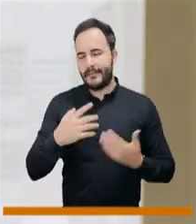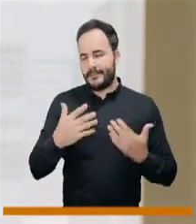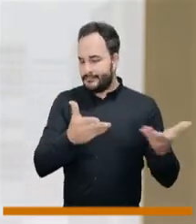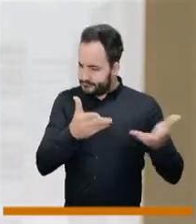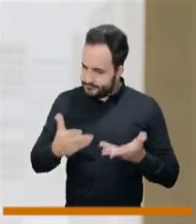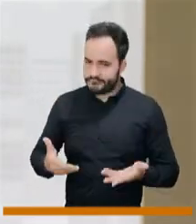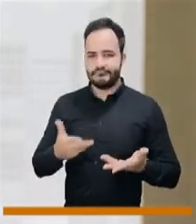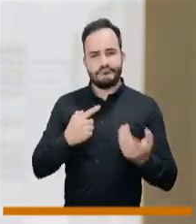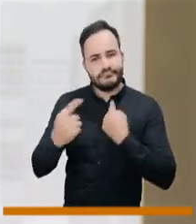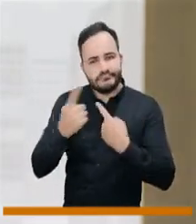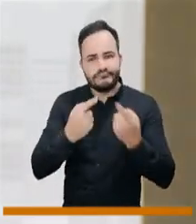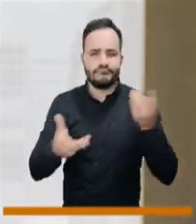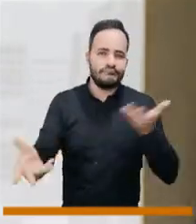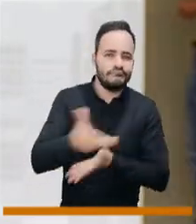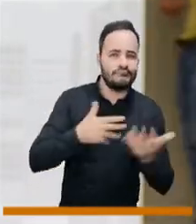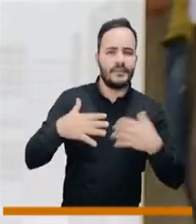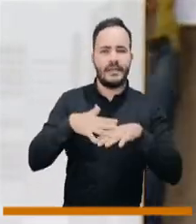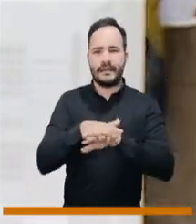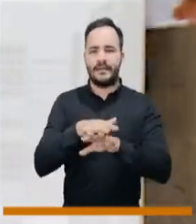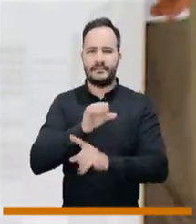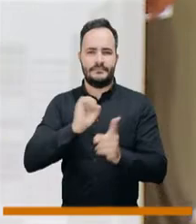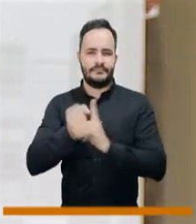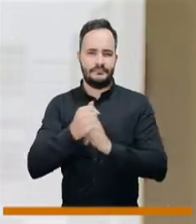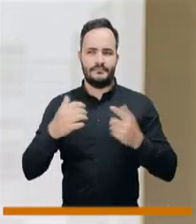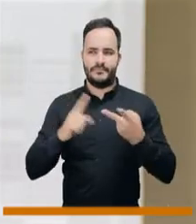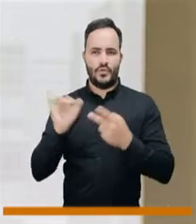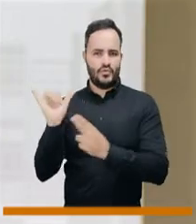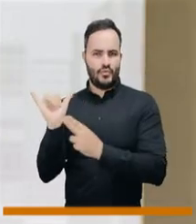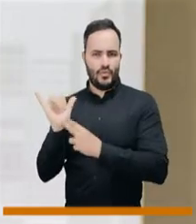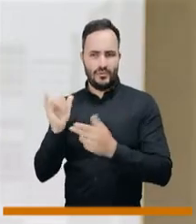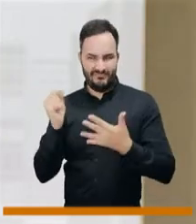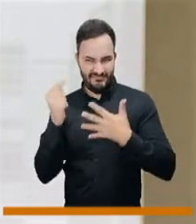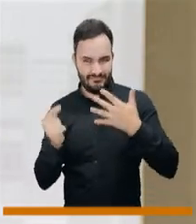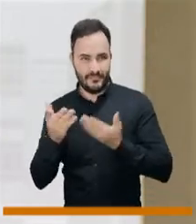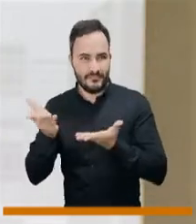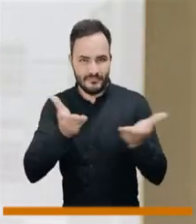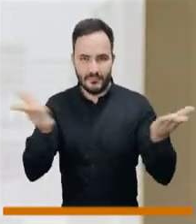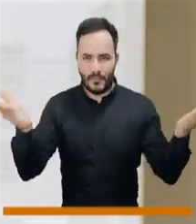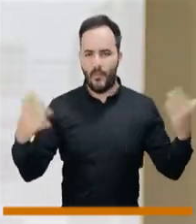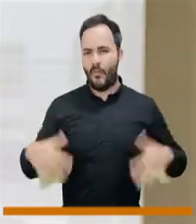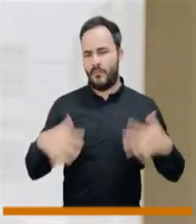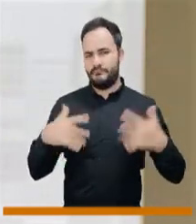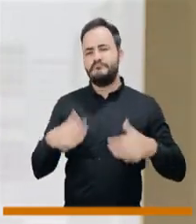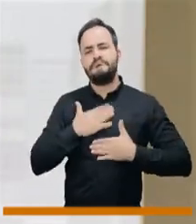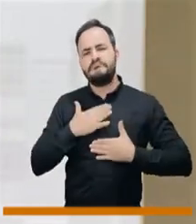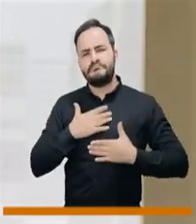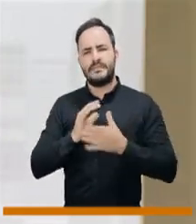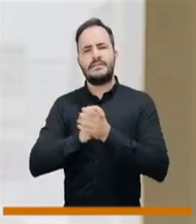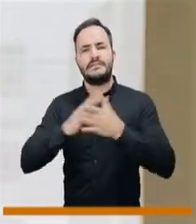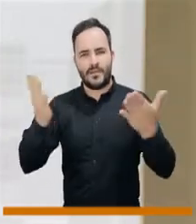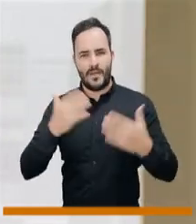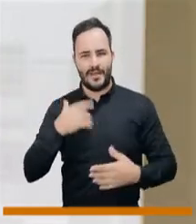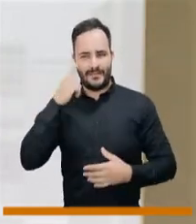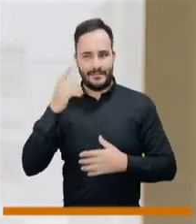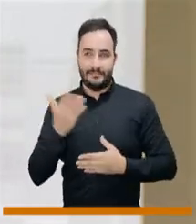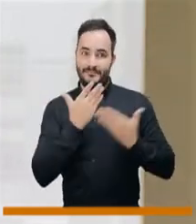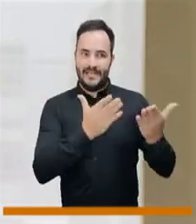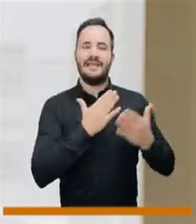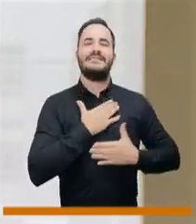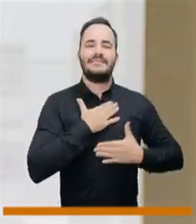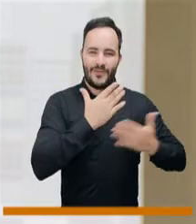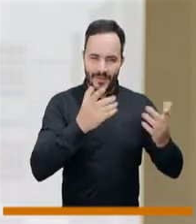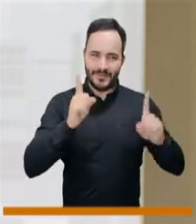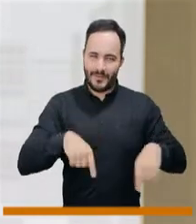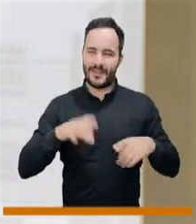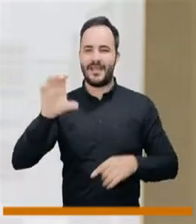través de nuestras redes sociales y el canal de YouTube, saludamos a Camilo, quien está también de frente a la gente y en este momento nos cuenta,